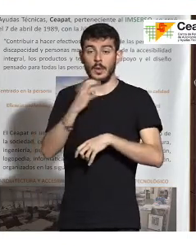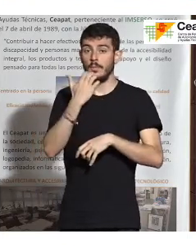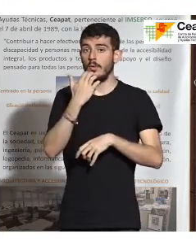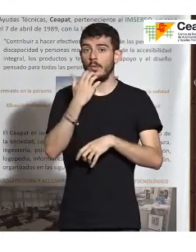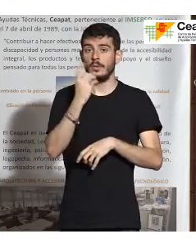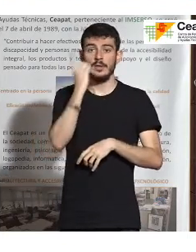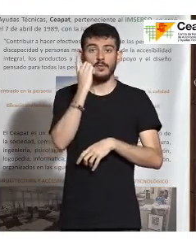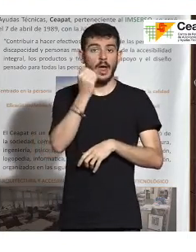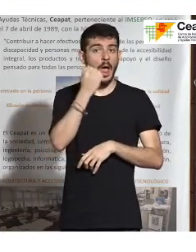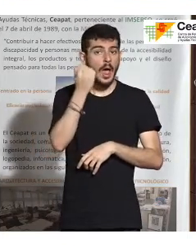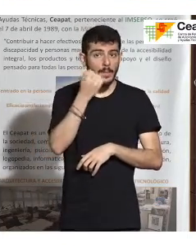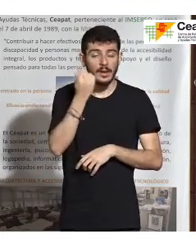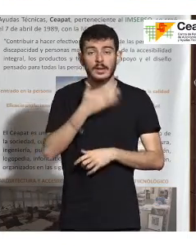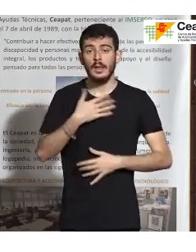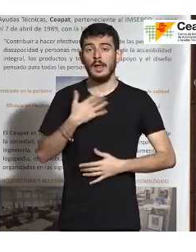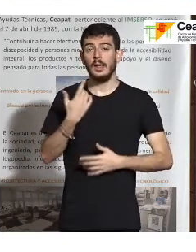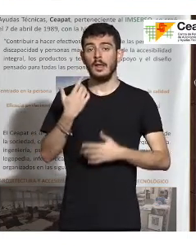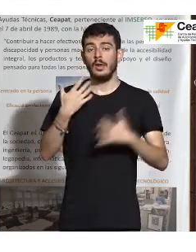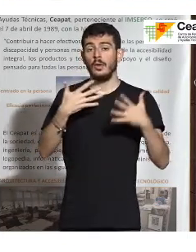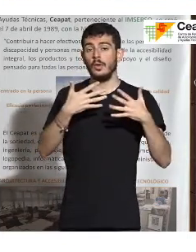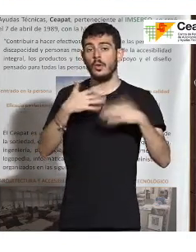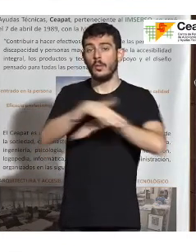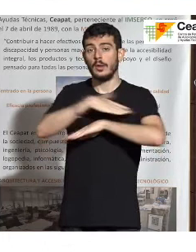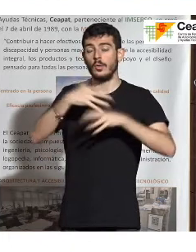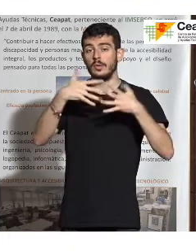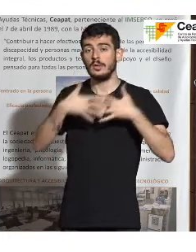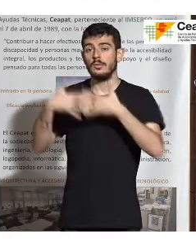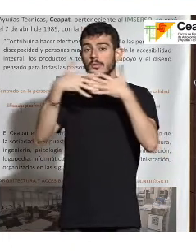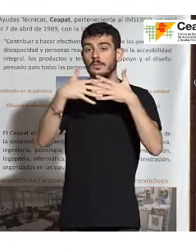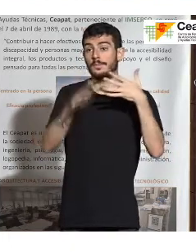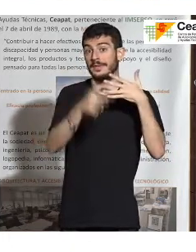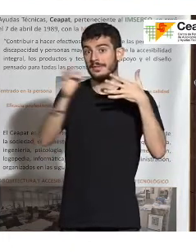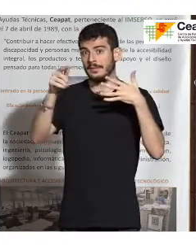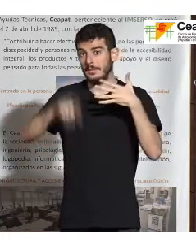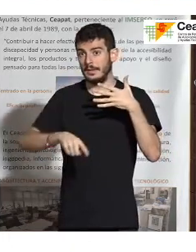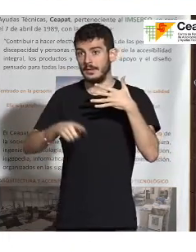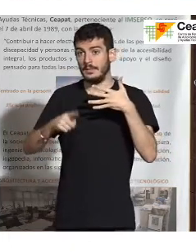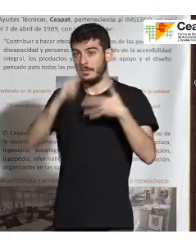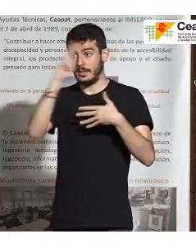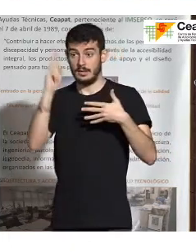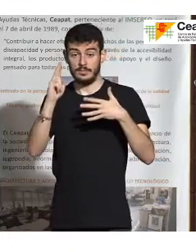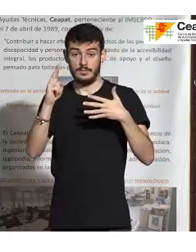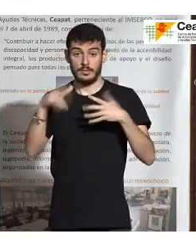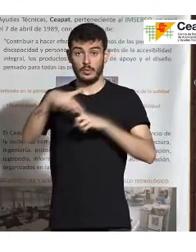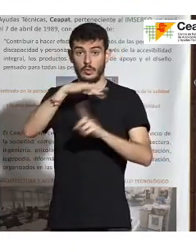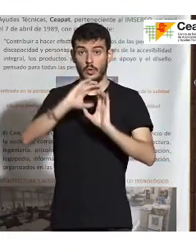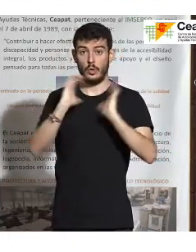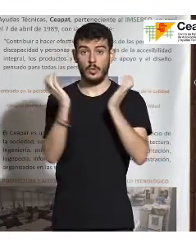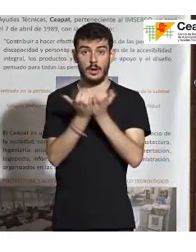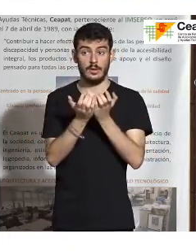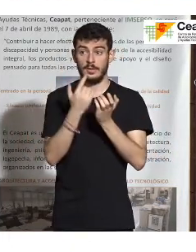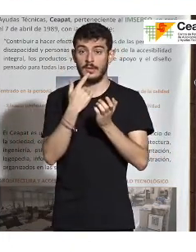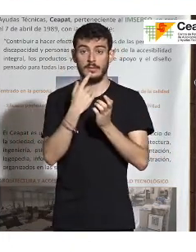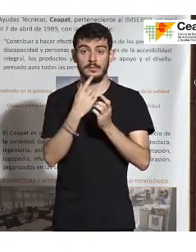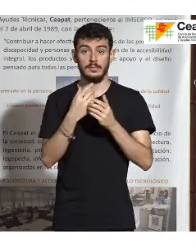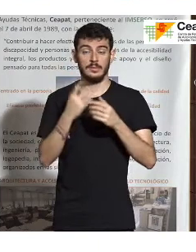ejemplo? Apple quiere vender al Gobierno de Estados Unidos y también quiere vender teléfonos en Madrid. Y como estamos en un entorno global, ellos dicen, tiene que ser el mismo